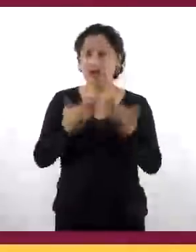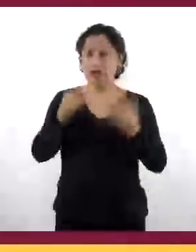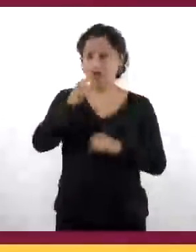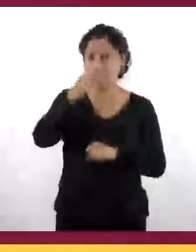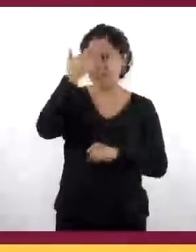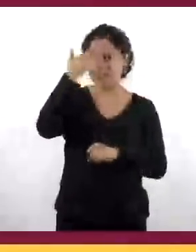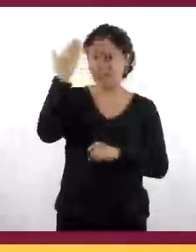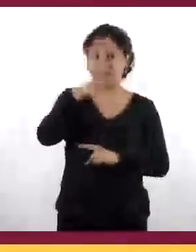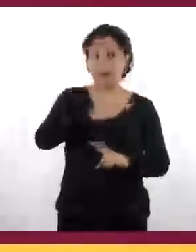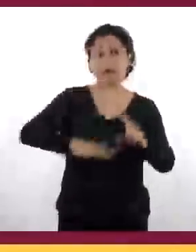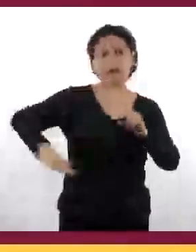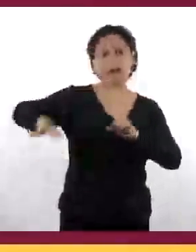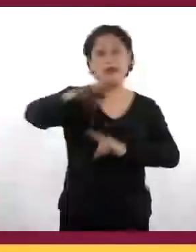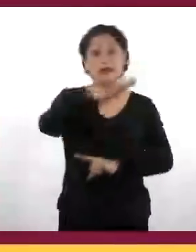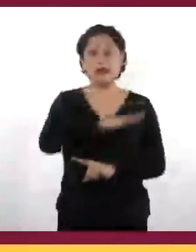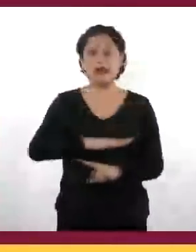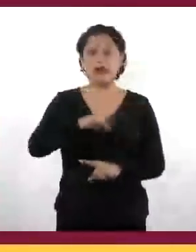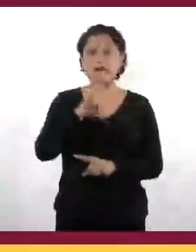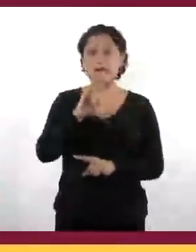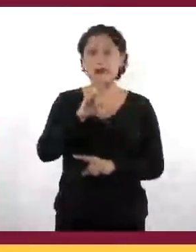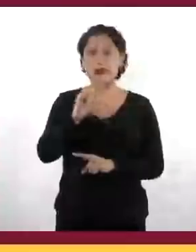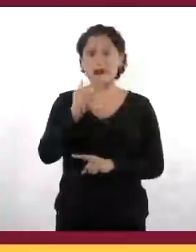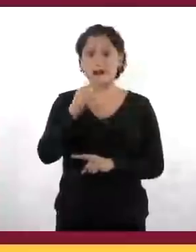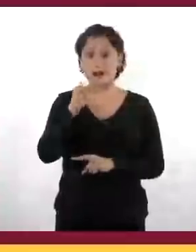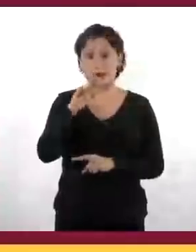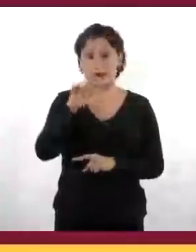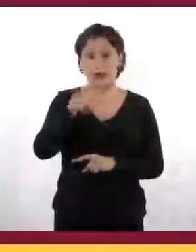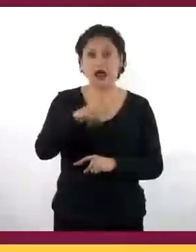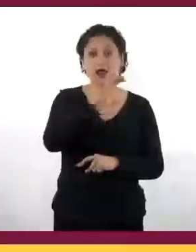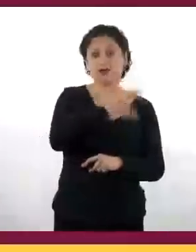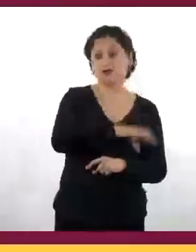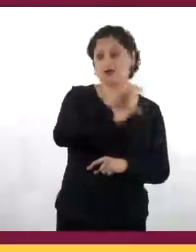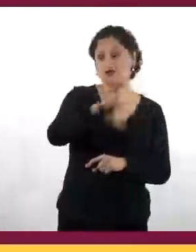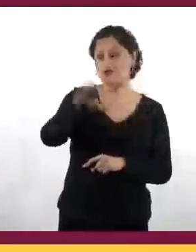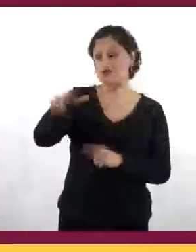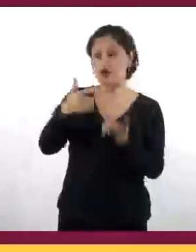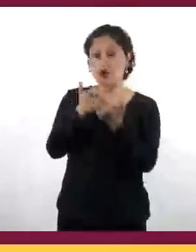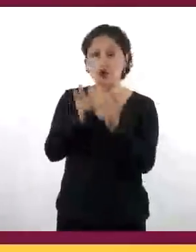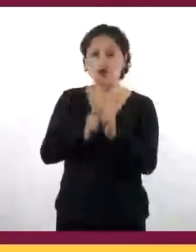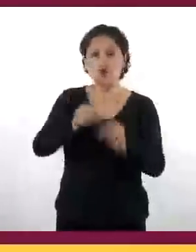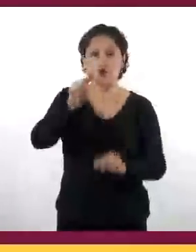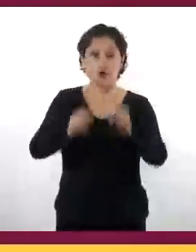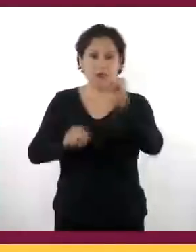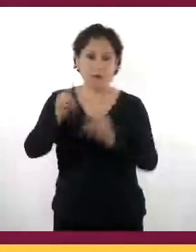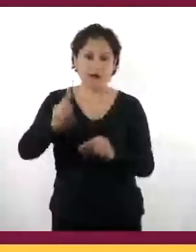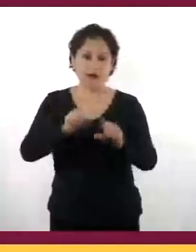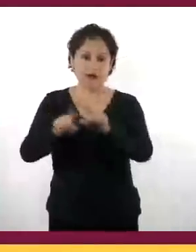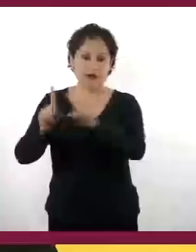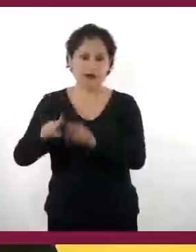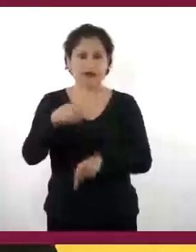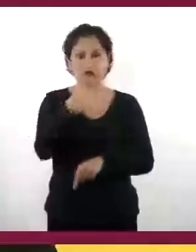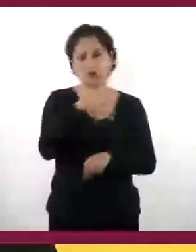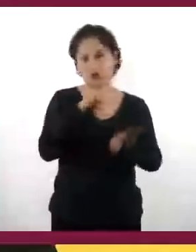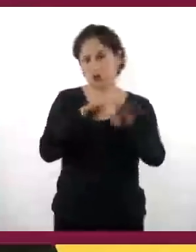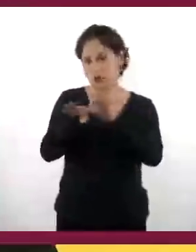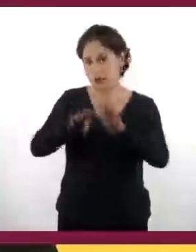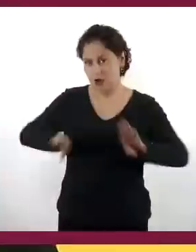estuvo fuertemente dividida en grupos sociales y que cada uno tenía funciones específicas.